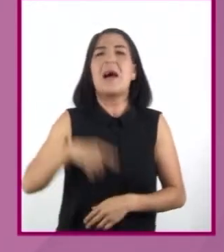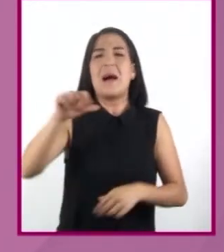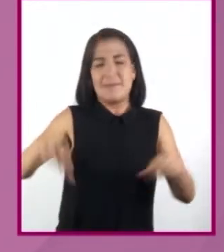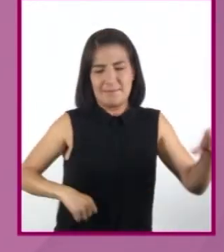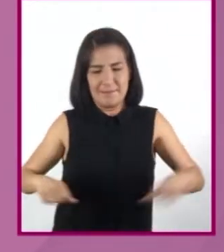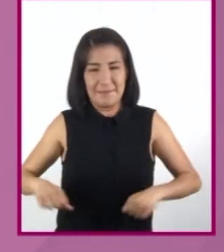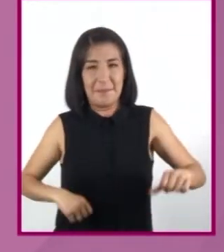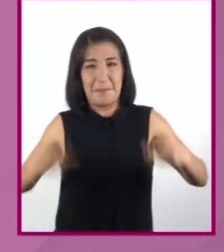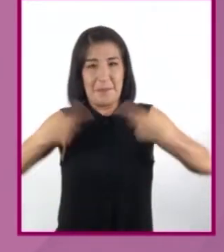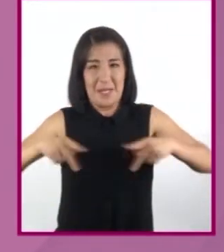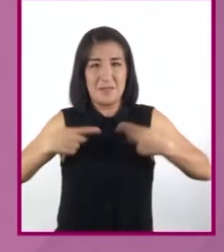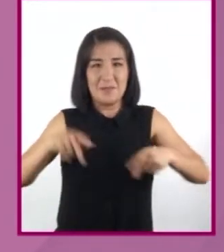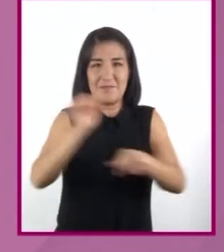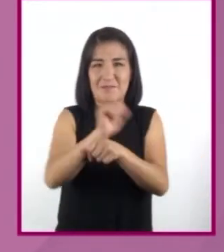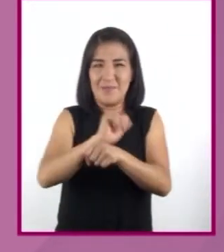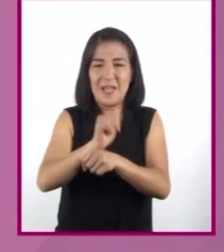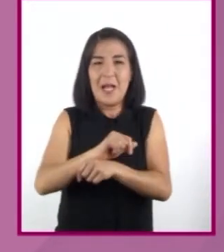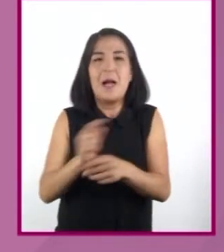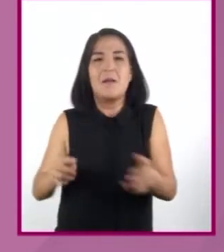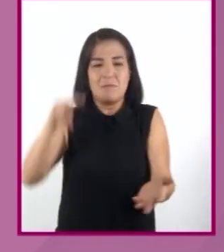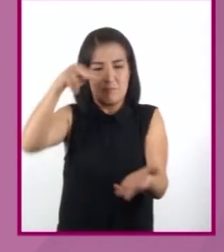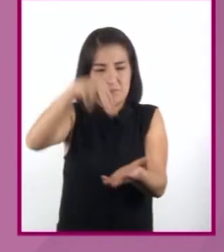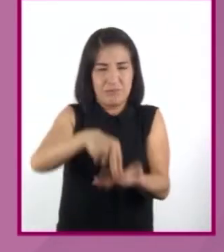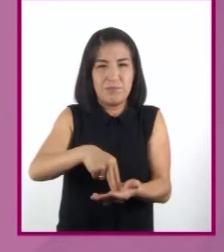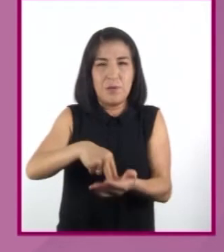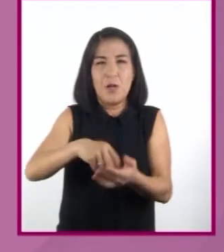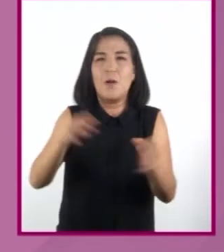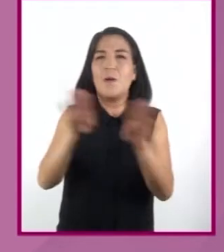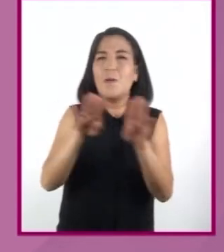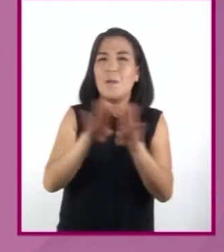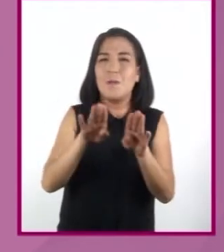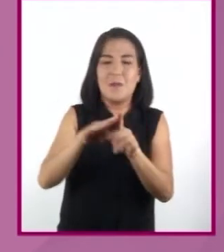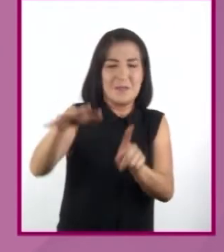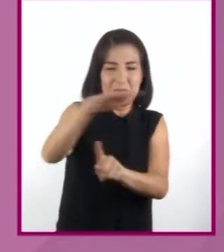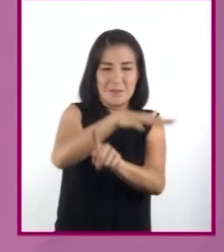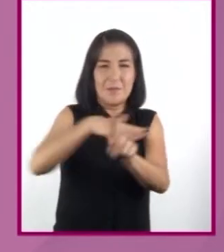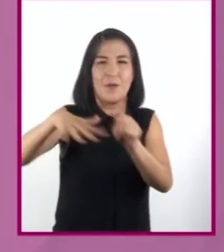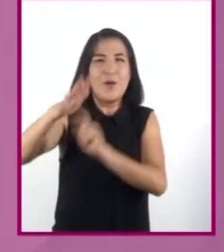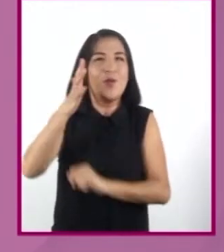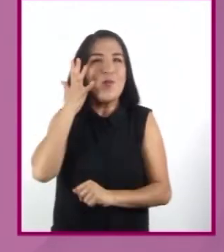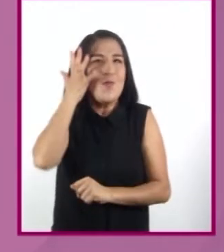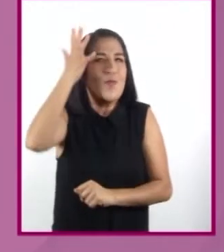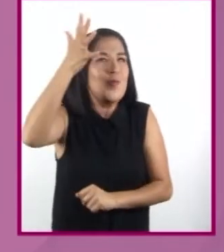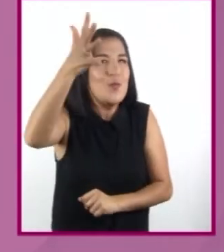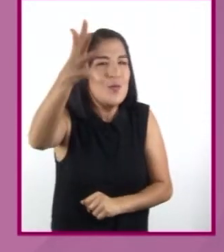personajes están situados en un ambiente futurista.